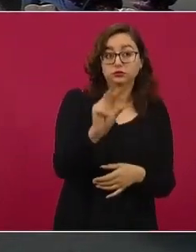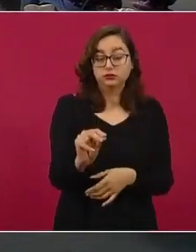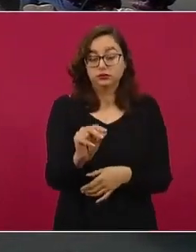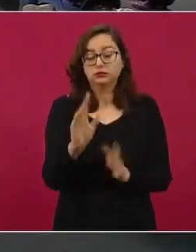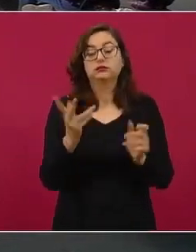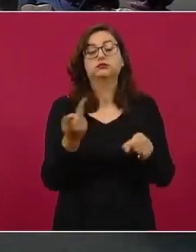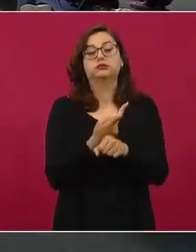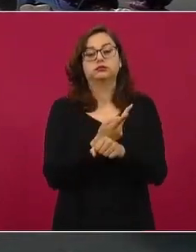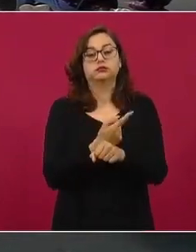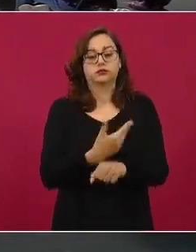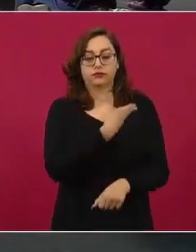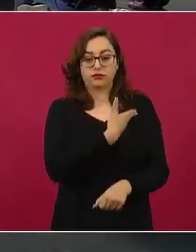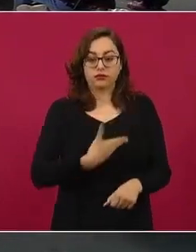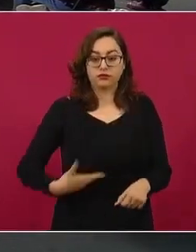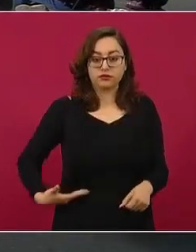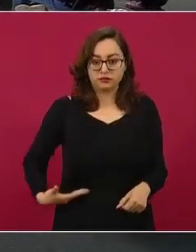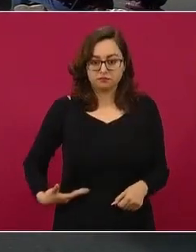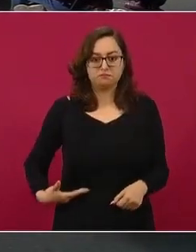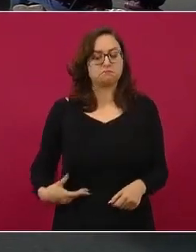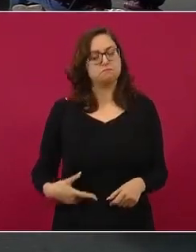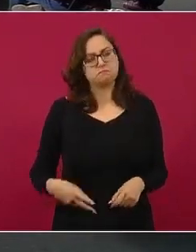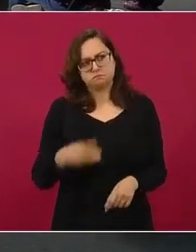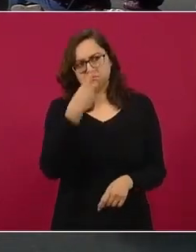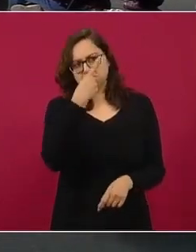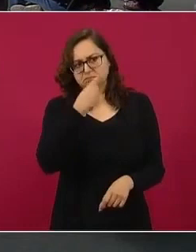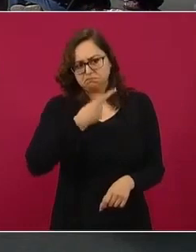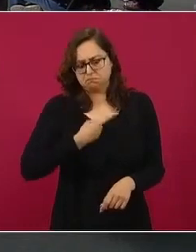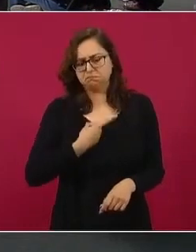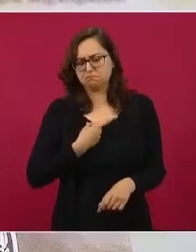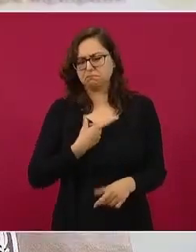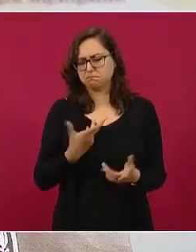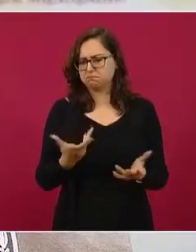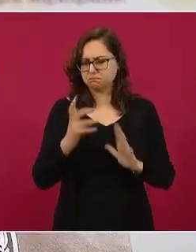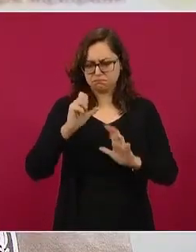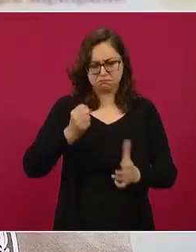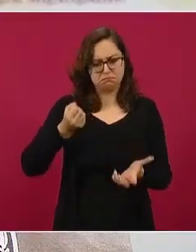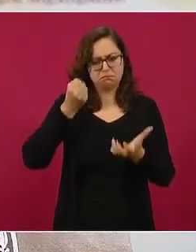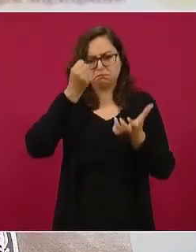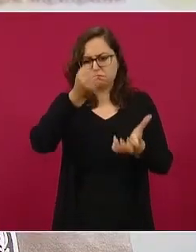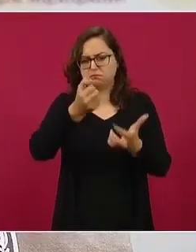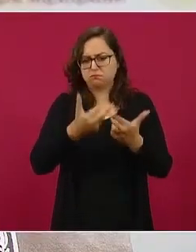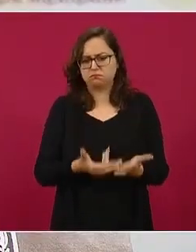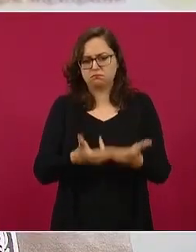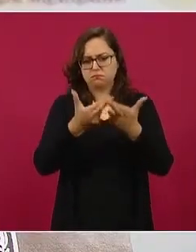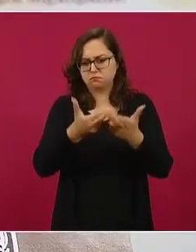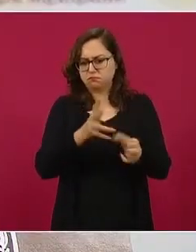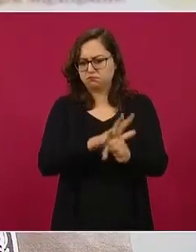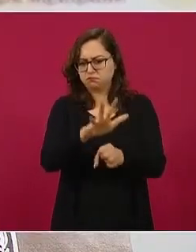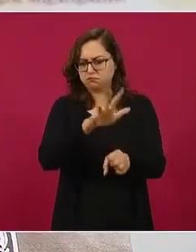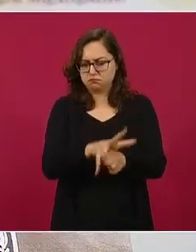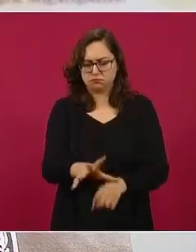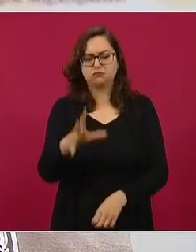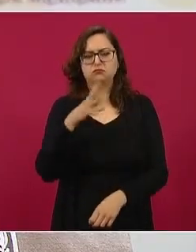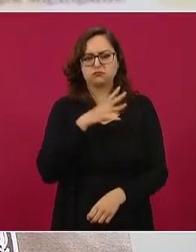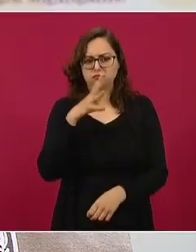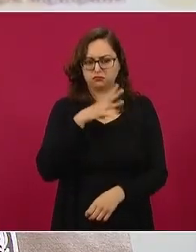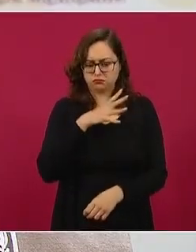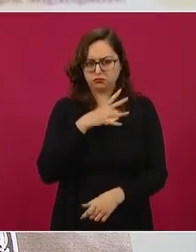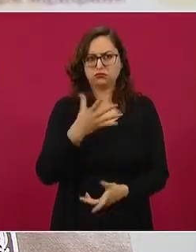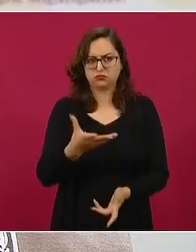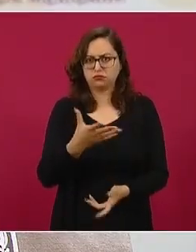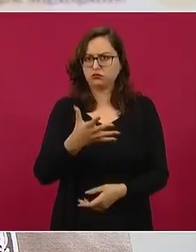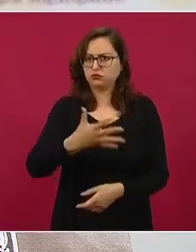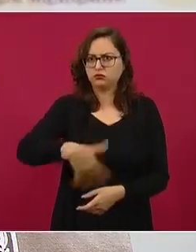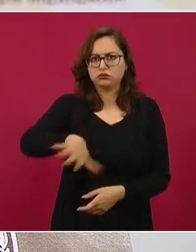que no escatimemos recursos, no solamente en el aspecto financiero, sino en el aspecto de una búsqueda